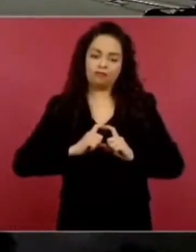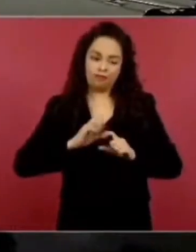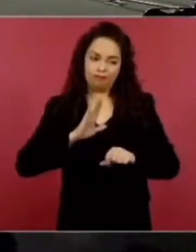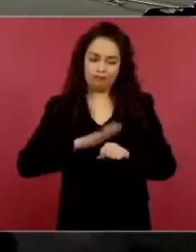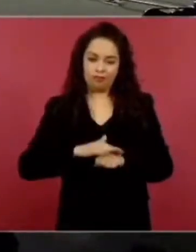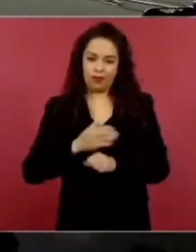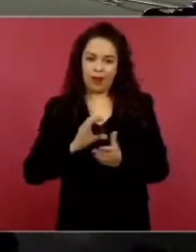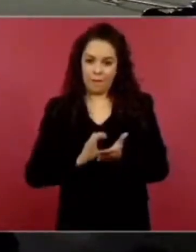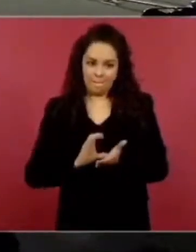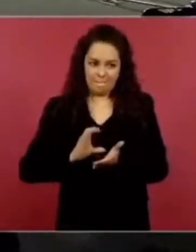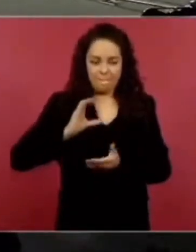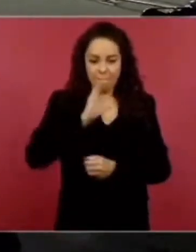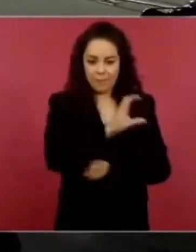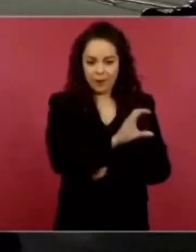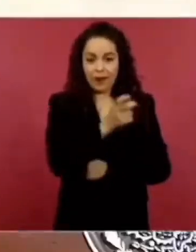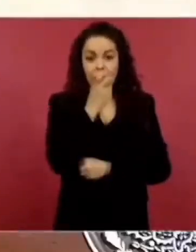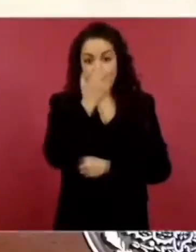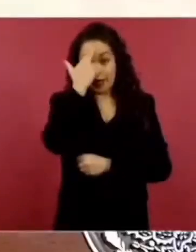Por eso es hasta el final.